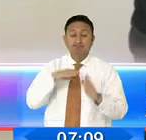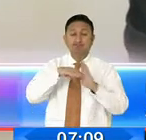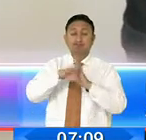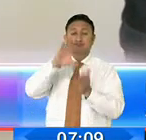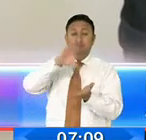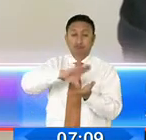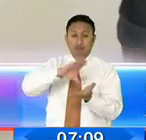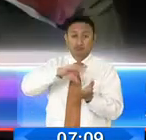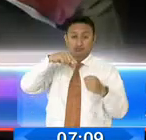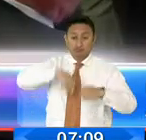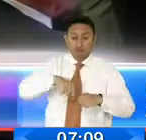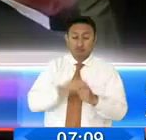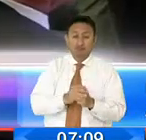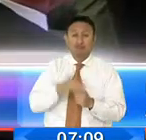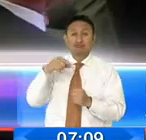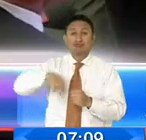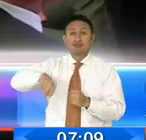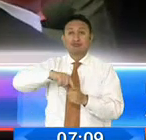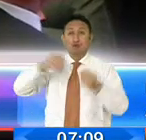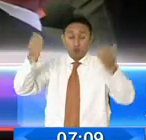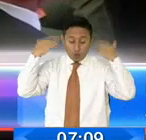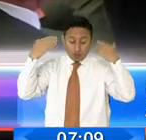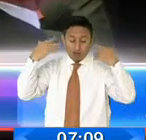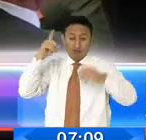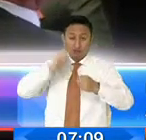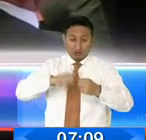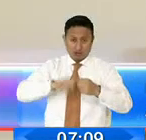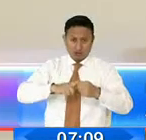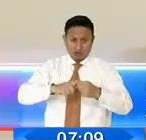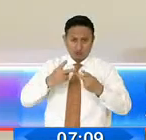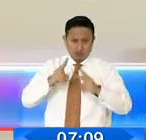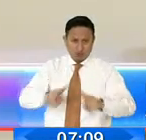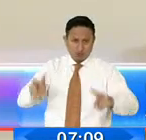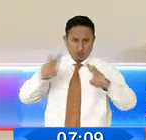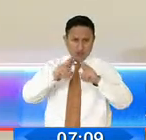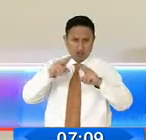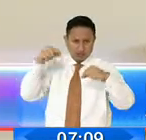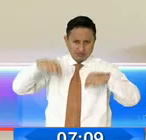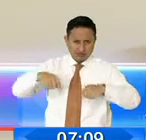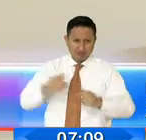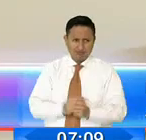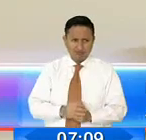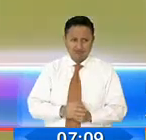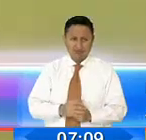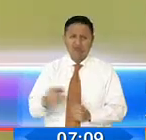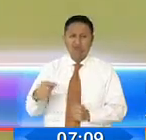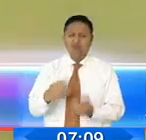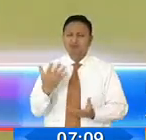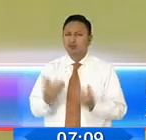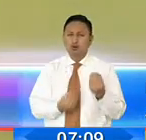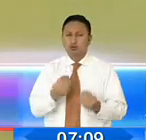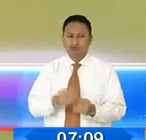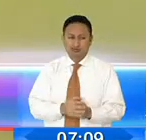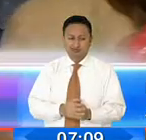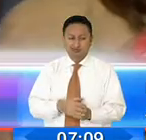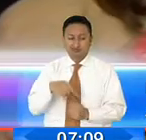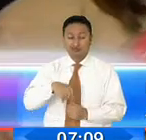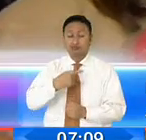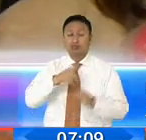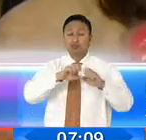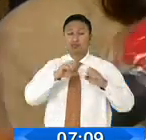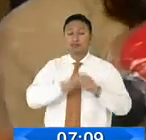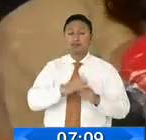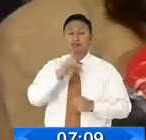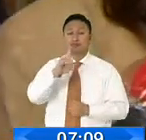y las bolsas de valores de Guayaquil y Quito, para desentrañar un laberinto llamado Decevale. Creo que